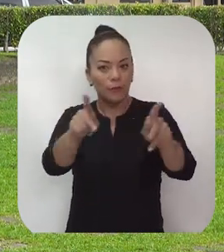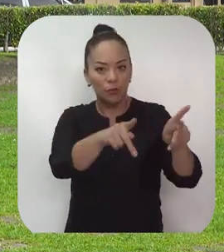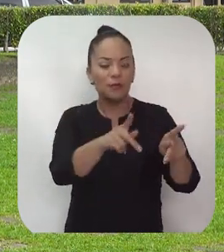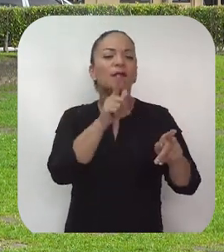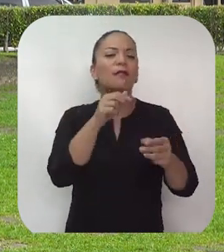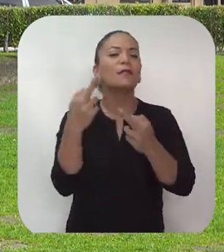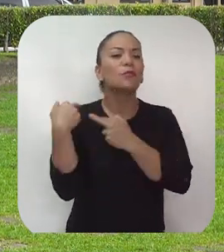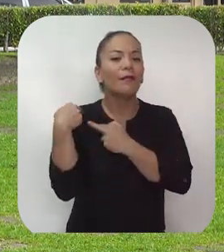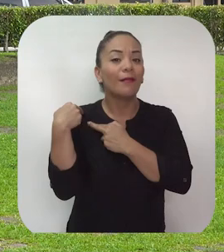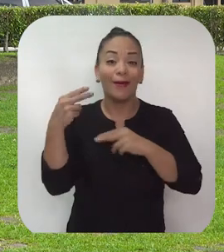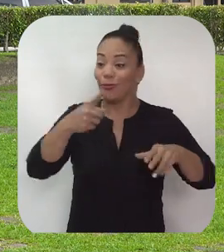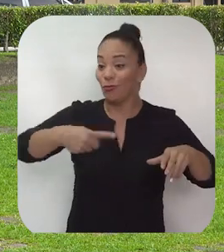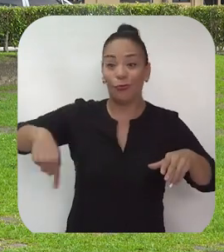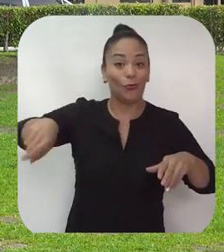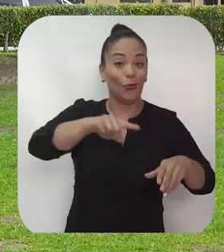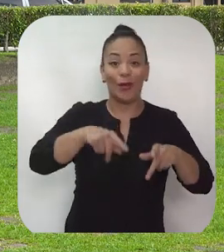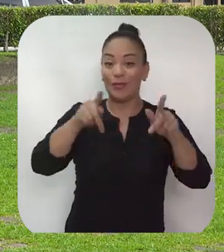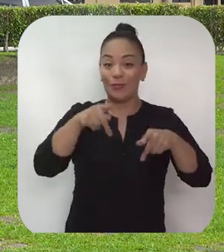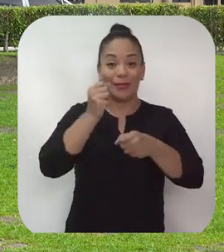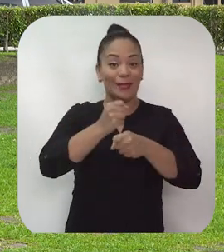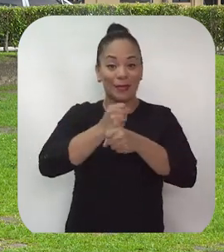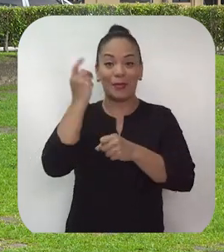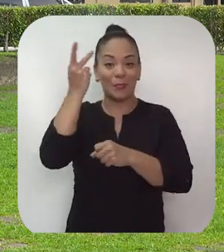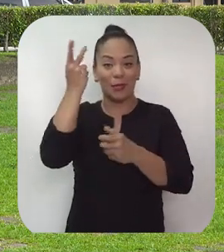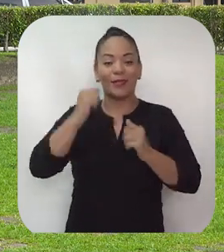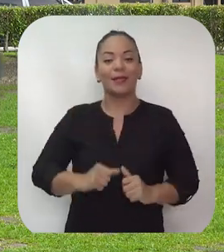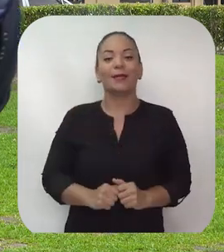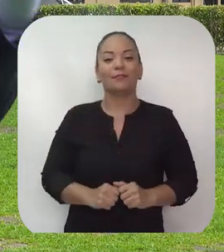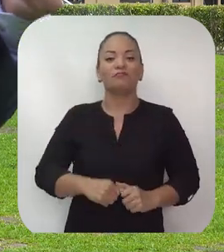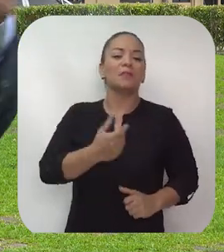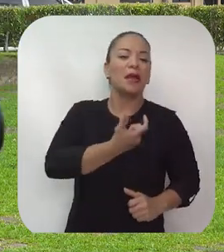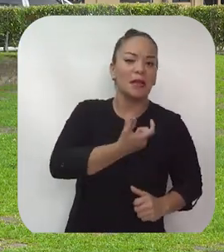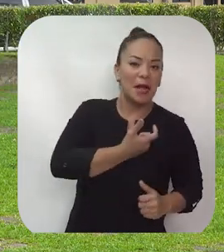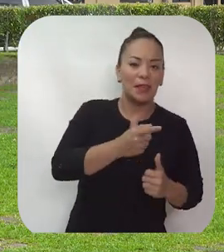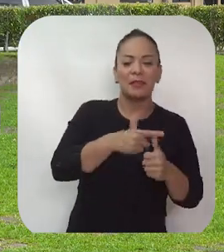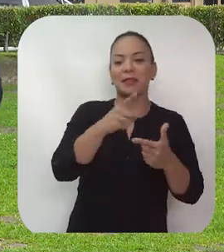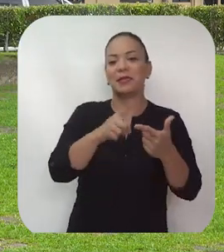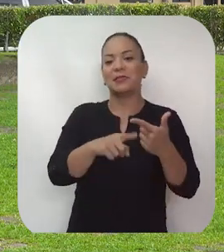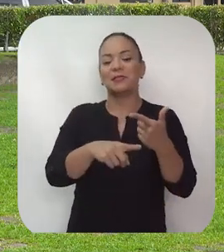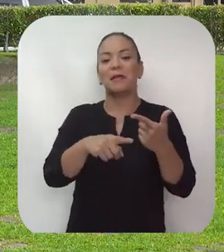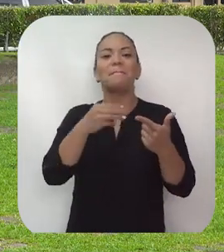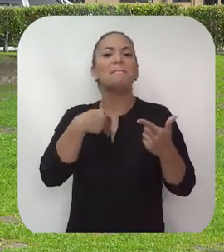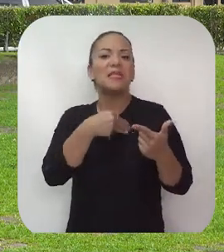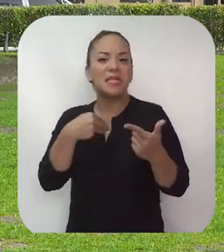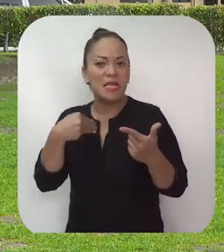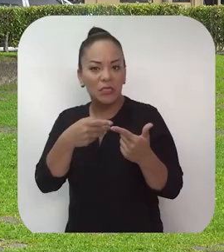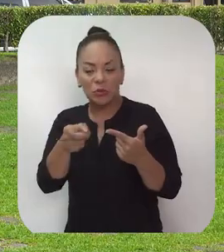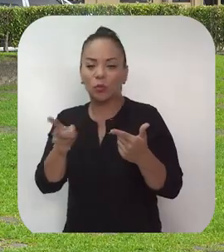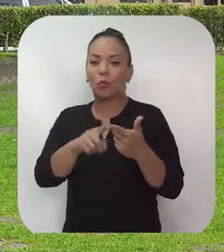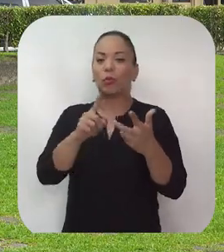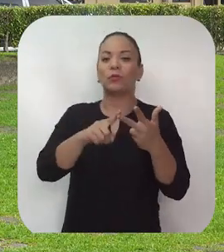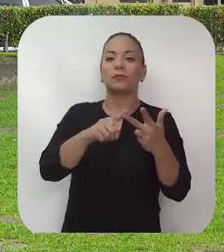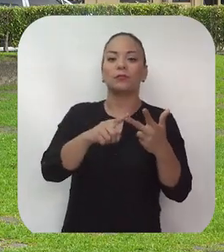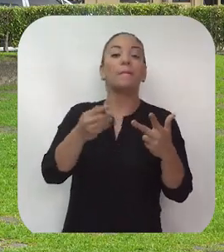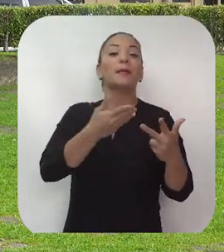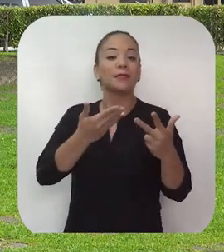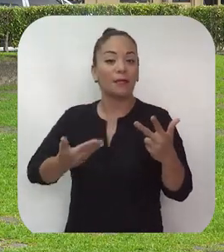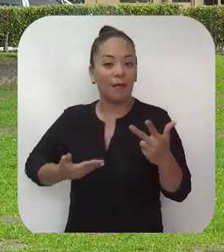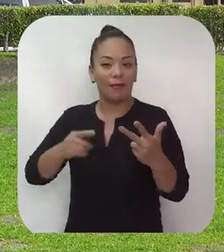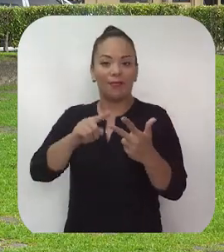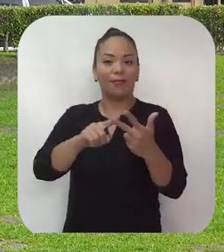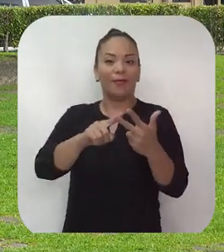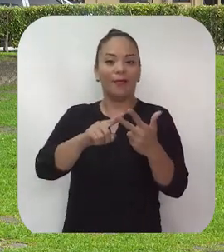la tenemos todos los actores políticos, los alcaldes, los ministros, el